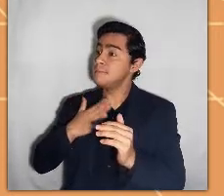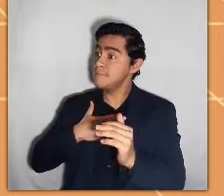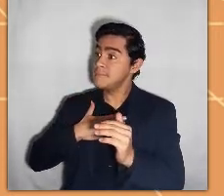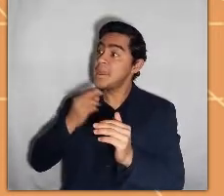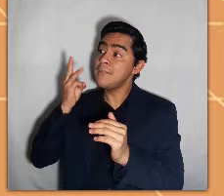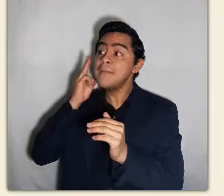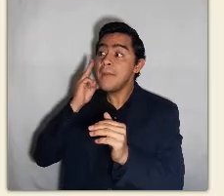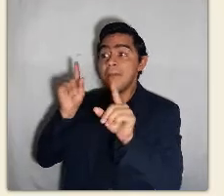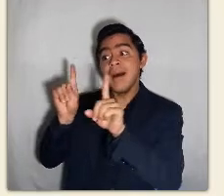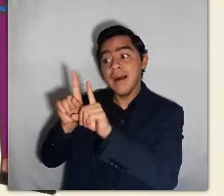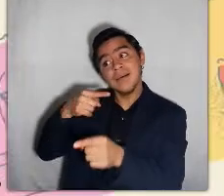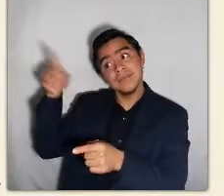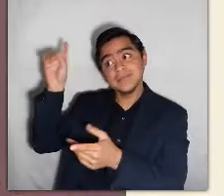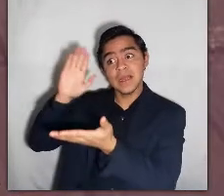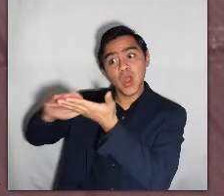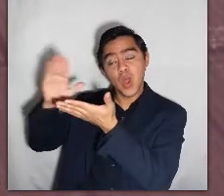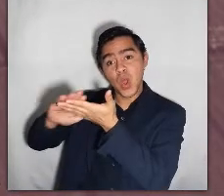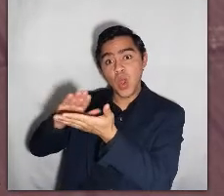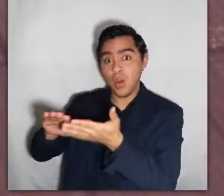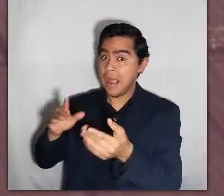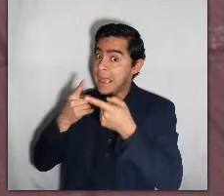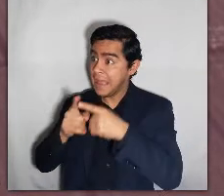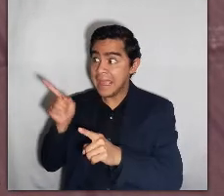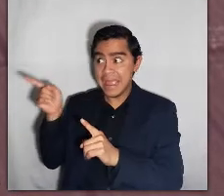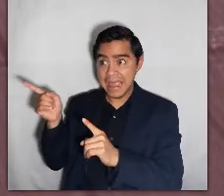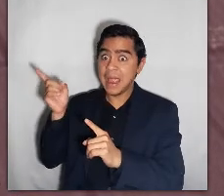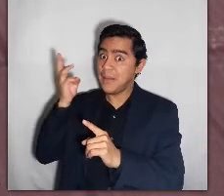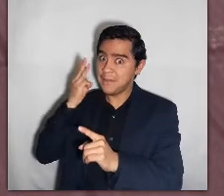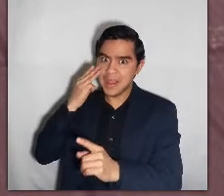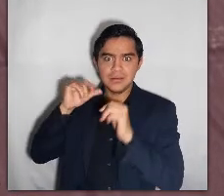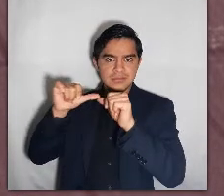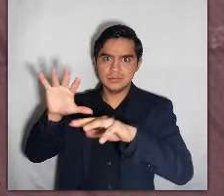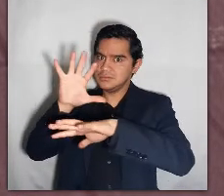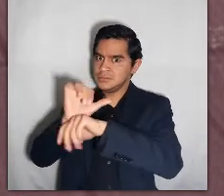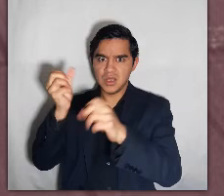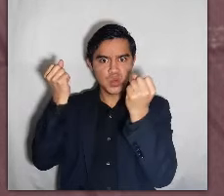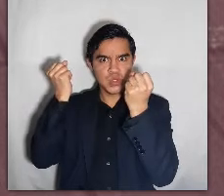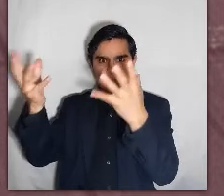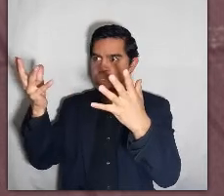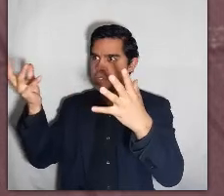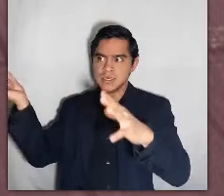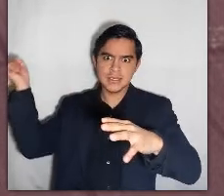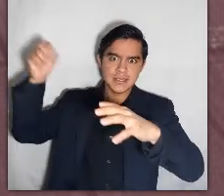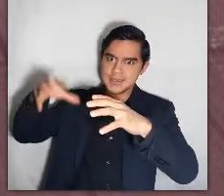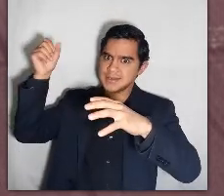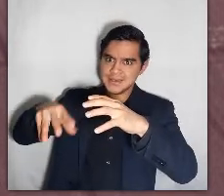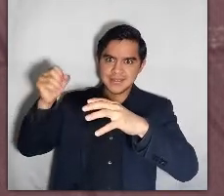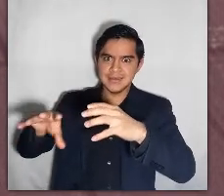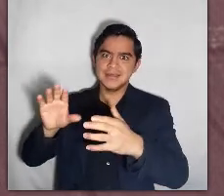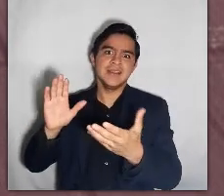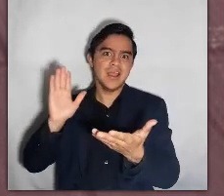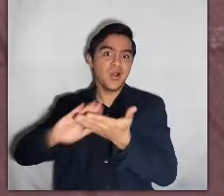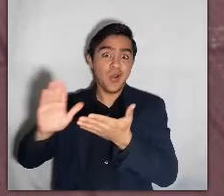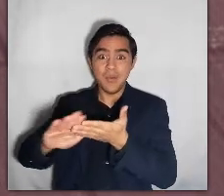Le pediría a delgadín que acompañara a la reina de compras, pero la reina solía hacer grandes compras